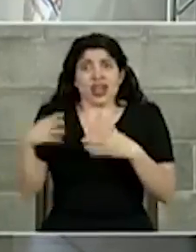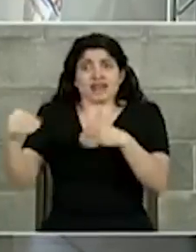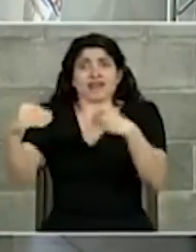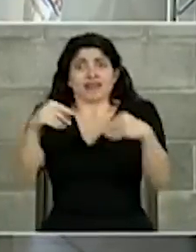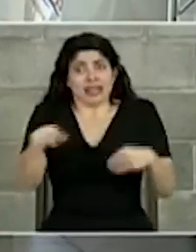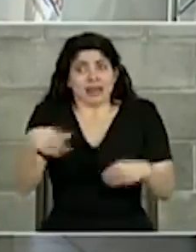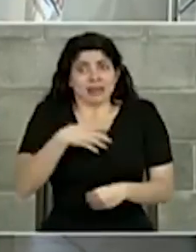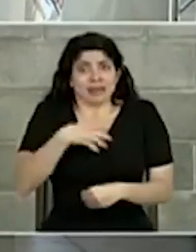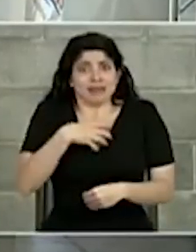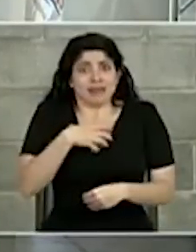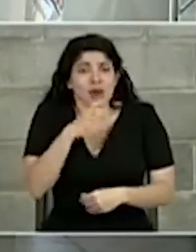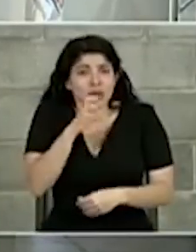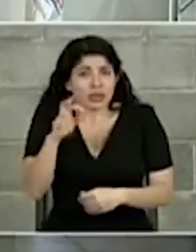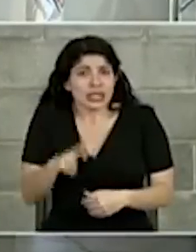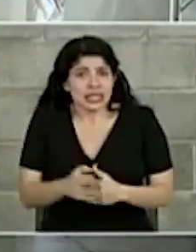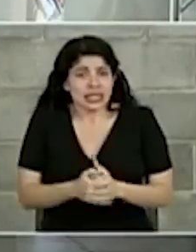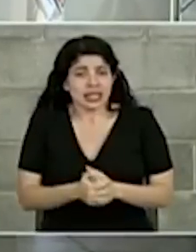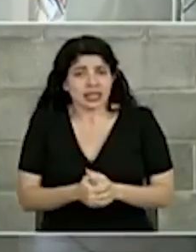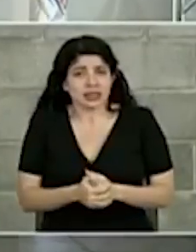ese patrimonio